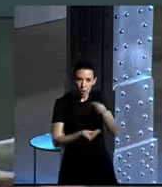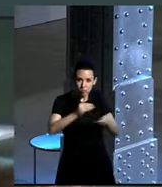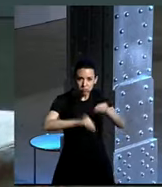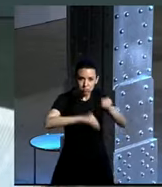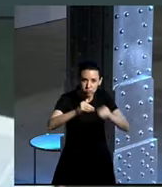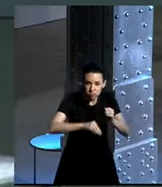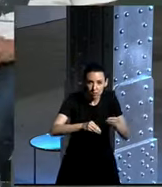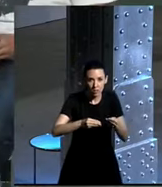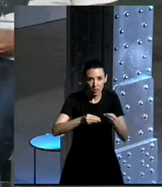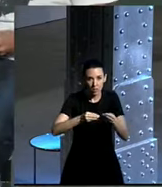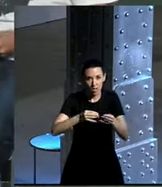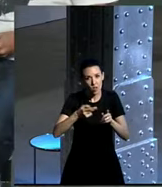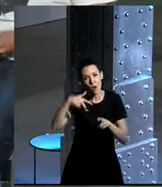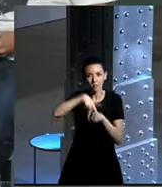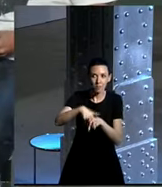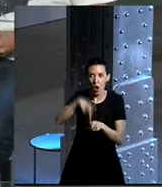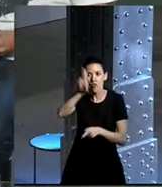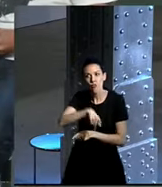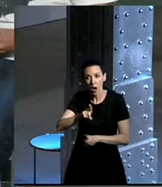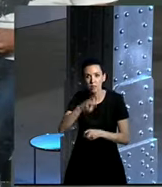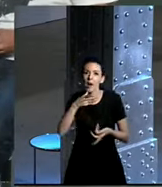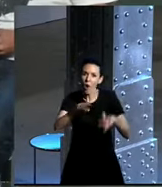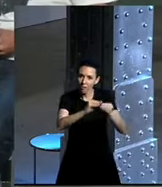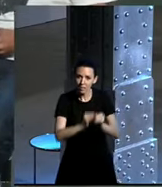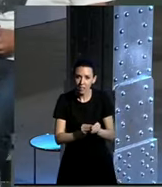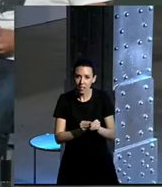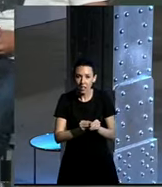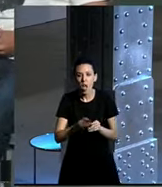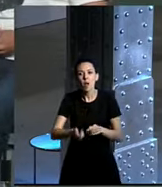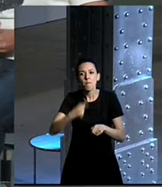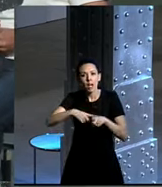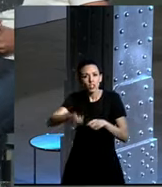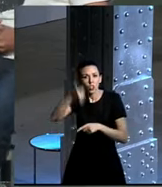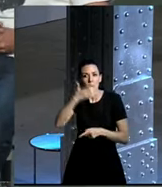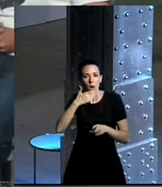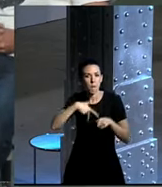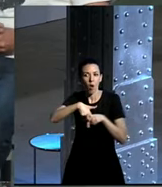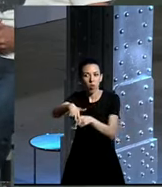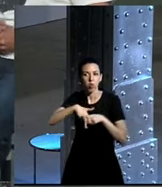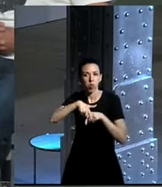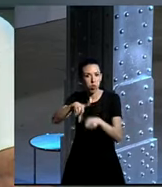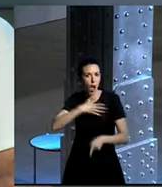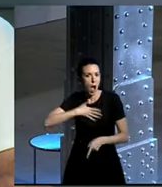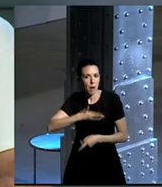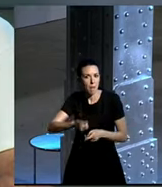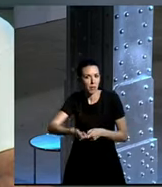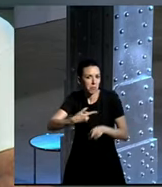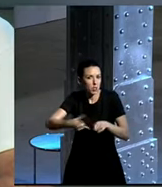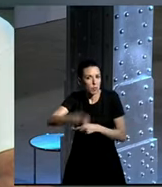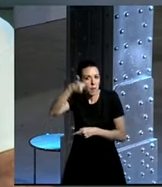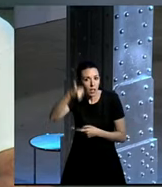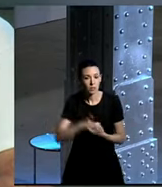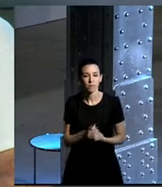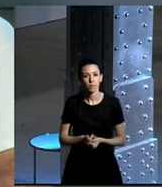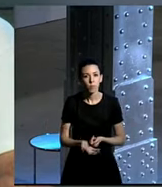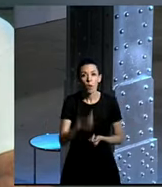sea, sí es montar bici, pero no es montar en bici. ¿Qué otras cosas da una bici, aparte de llevarte de un lado a otro de una forma amable? Bueno, el uso